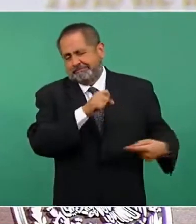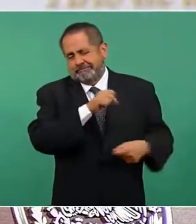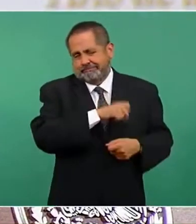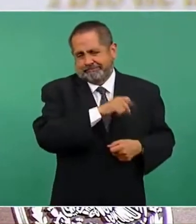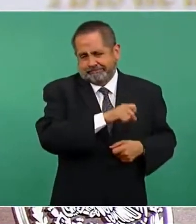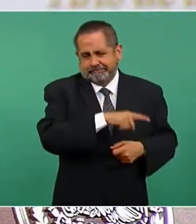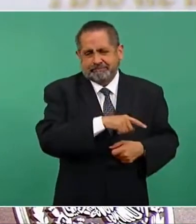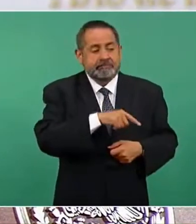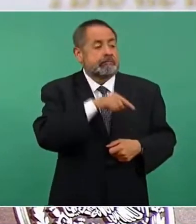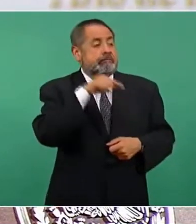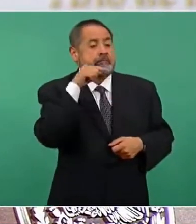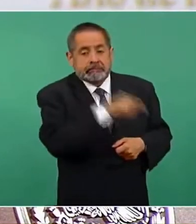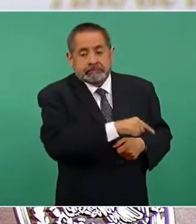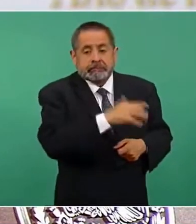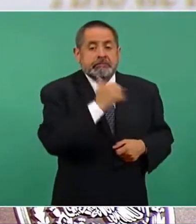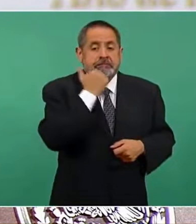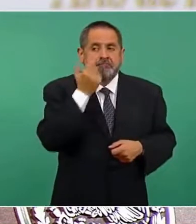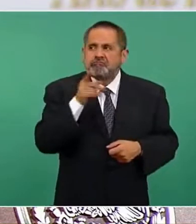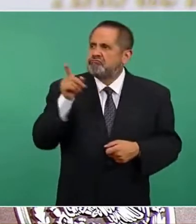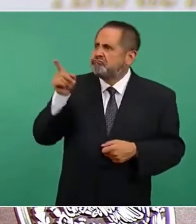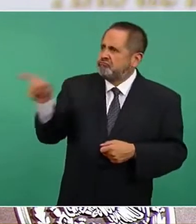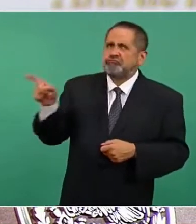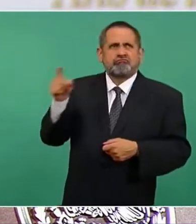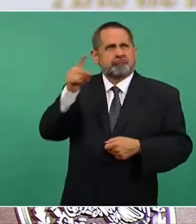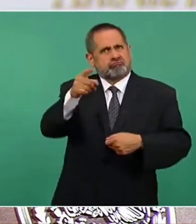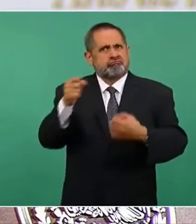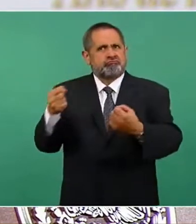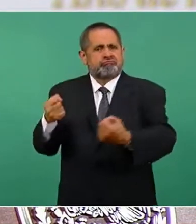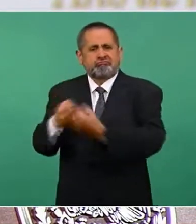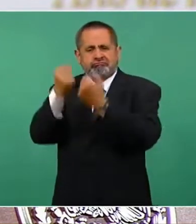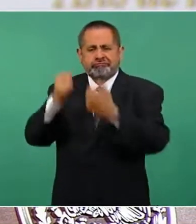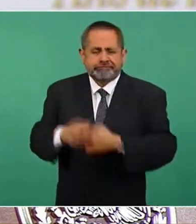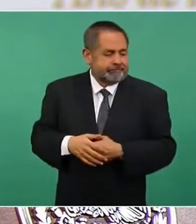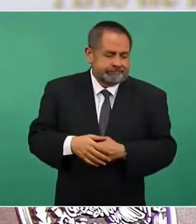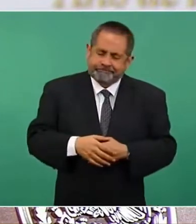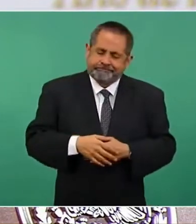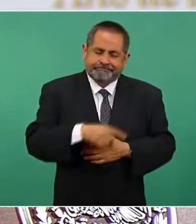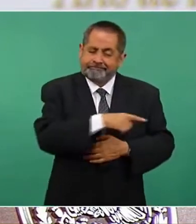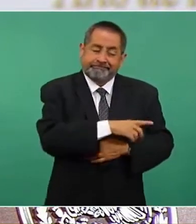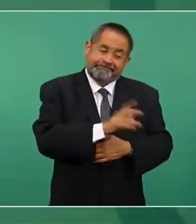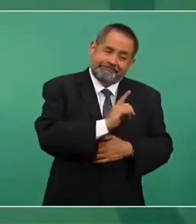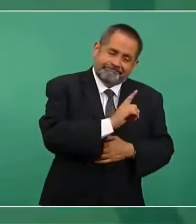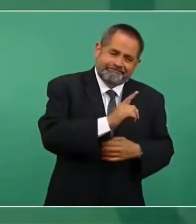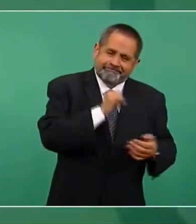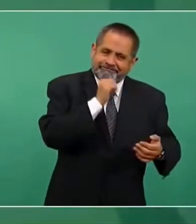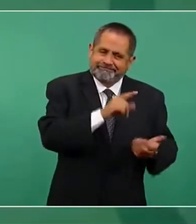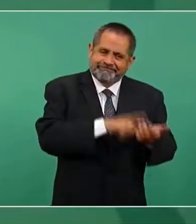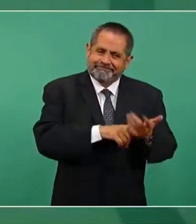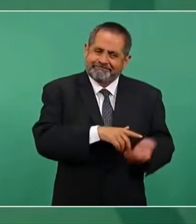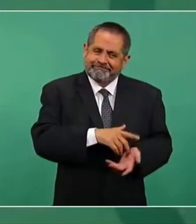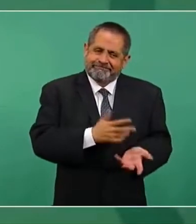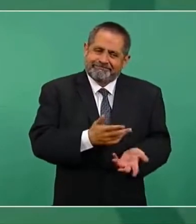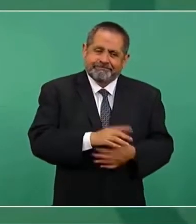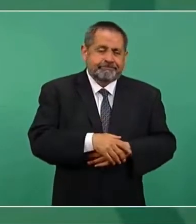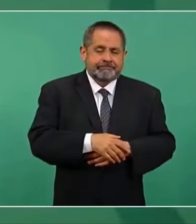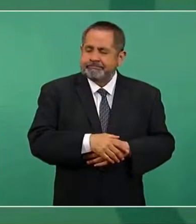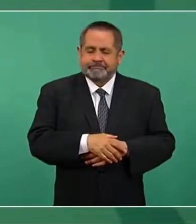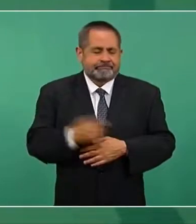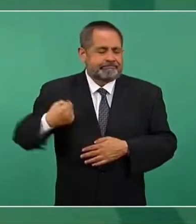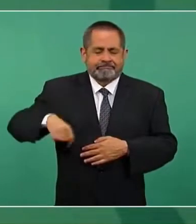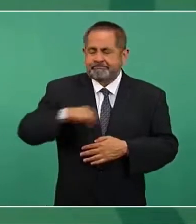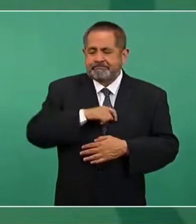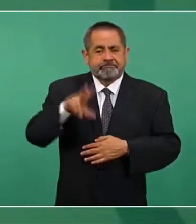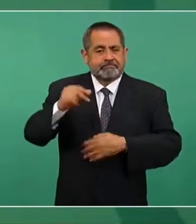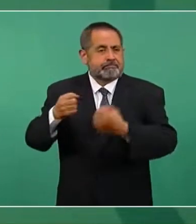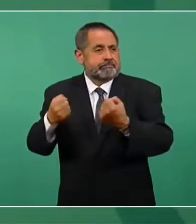que nos peleáramos, pero se van a quedar con las ganas. No va a quedar con con